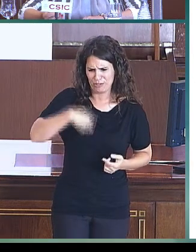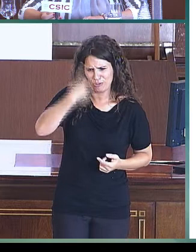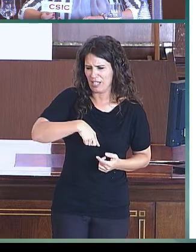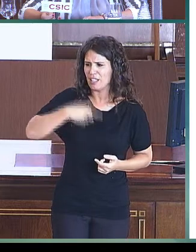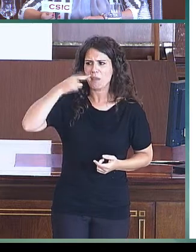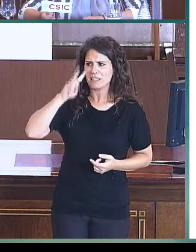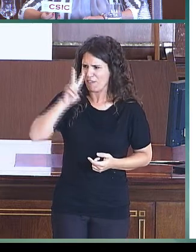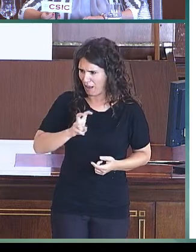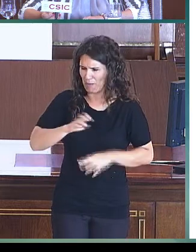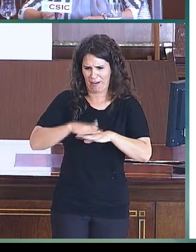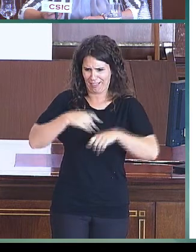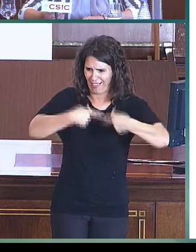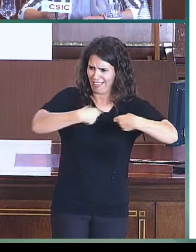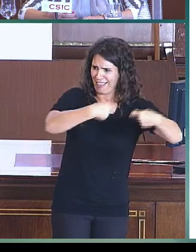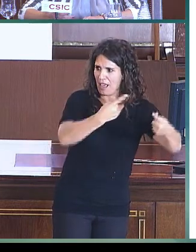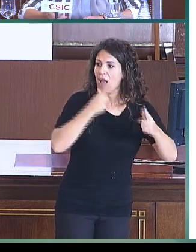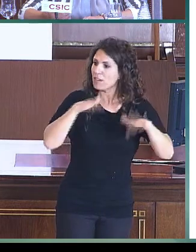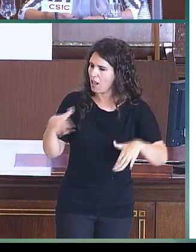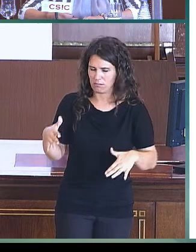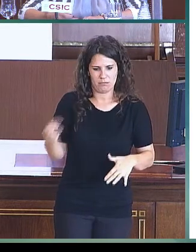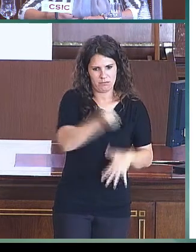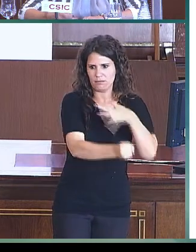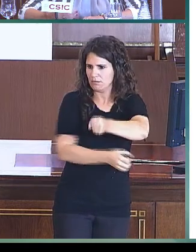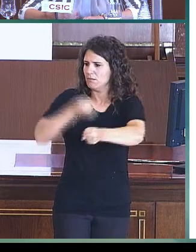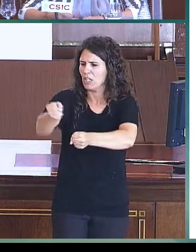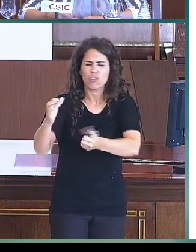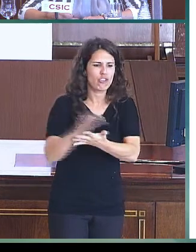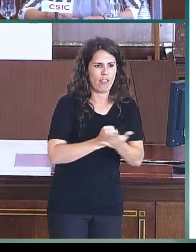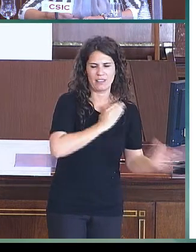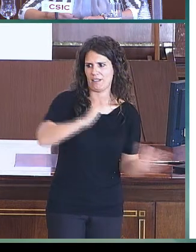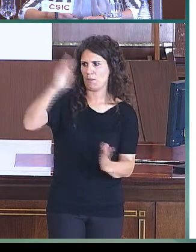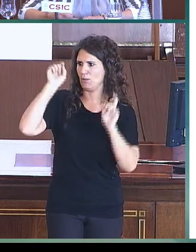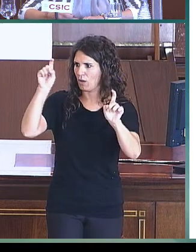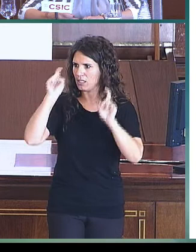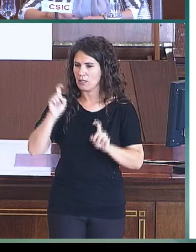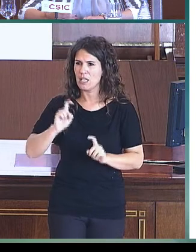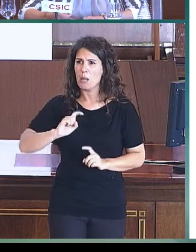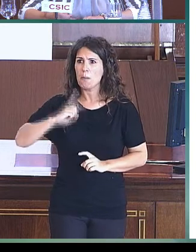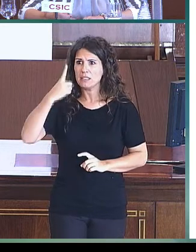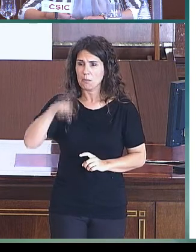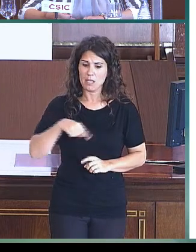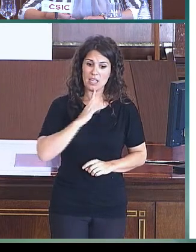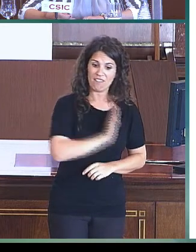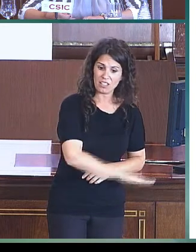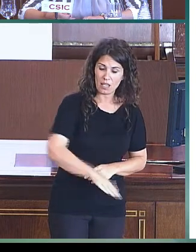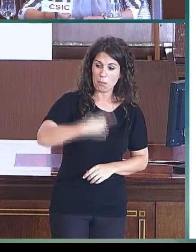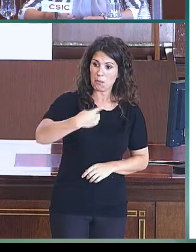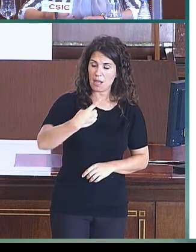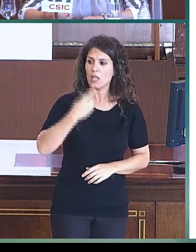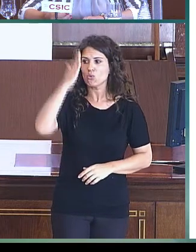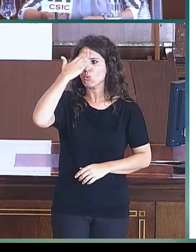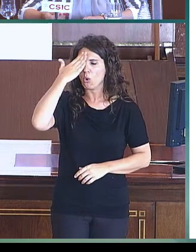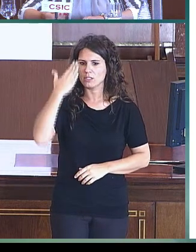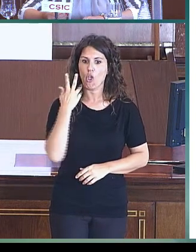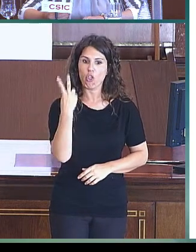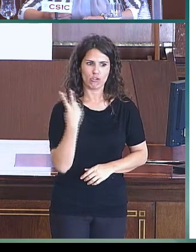las etapas educativas. Estas también se han ido incorporando, y sobre todo en infantil y primaria, dos tutores por aula, de